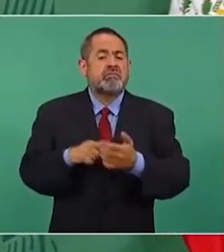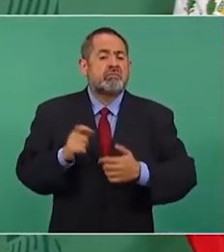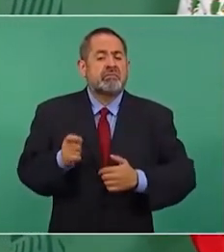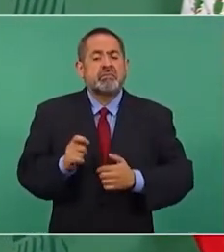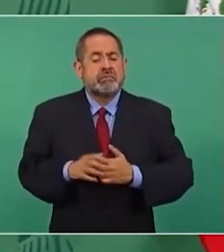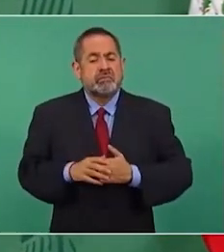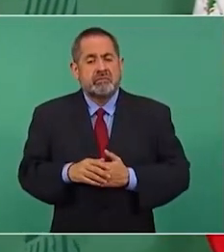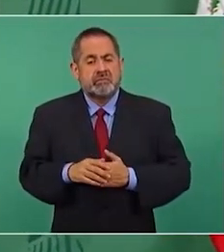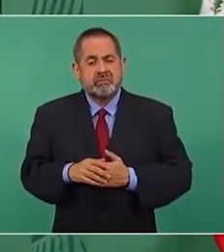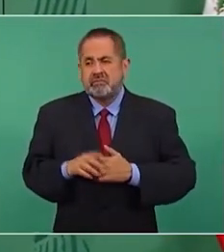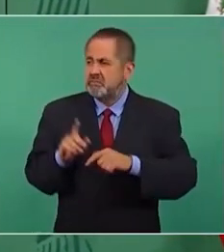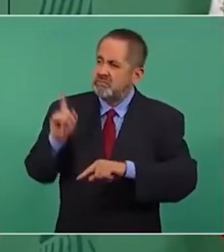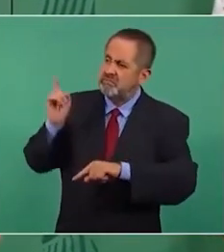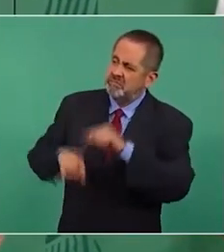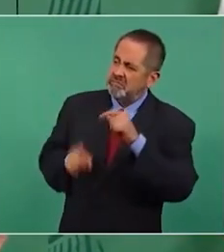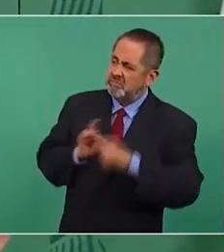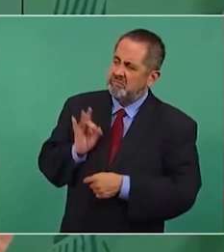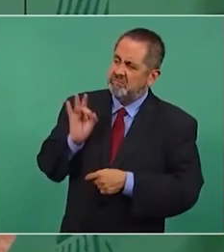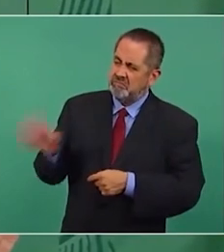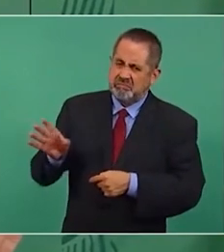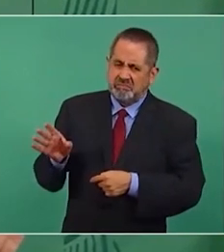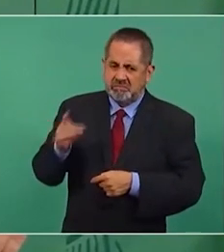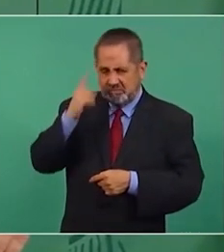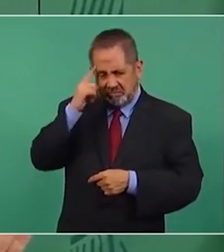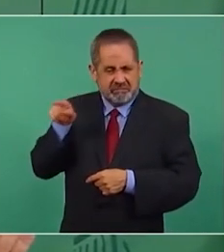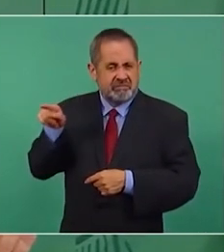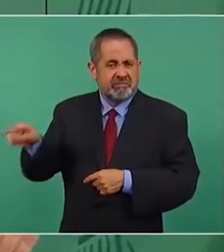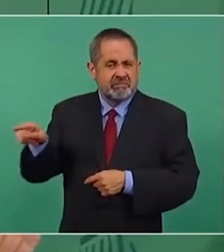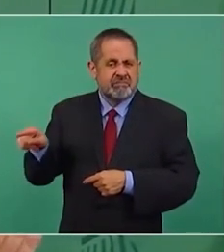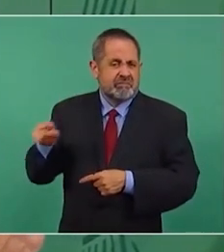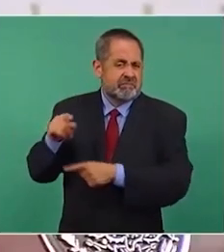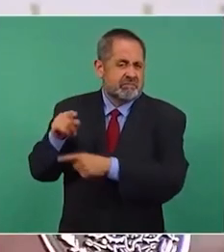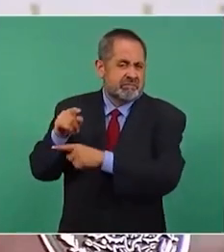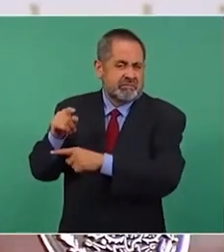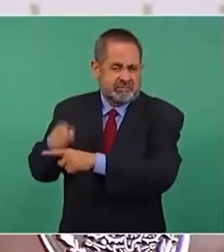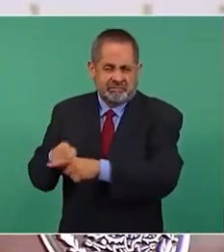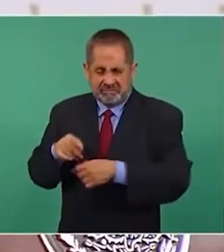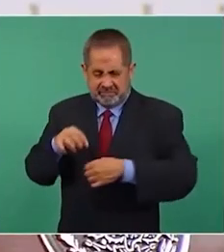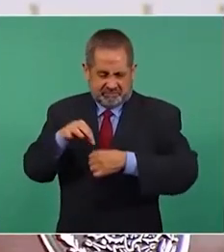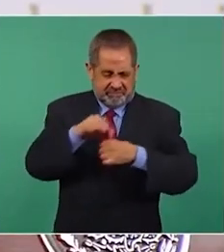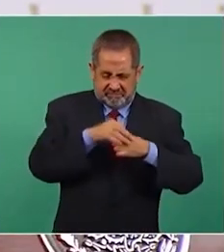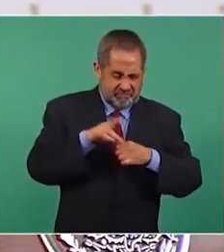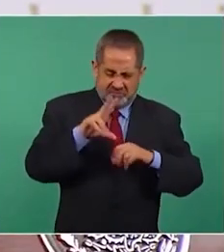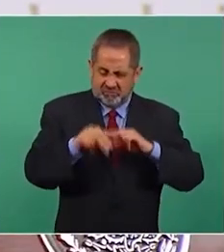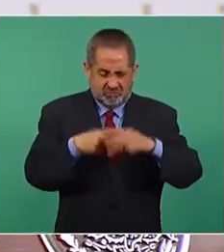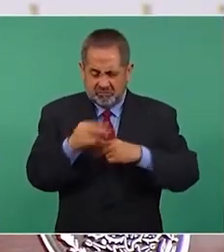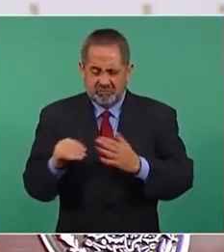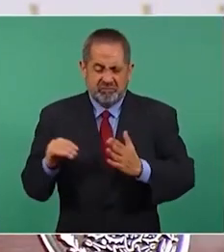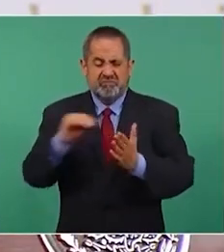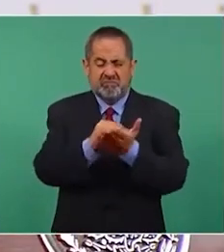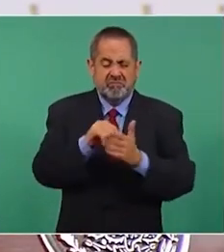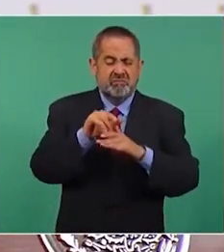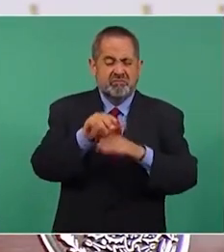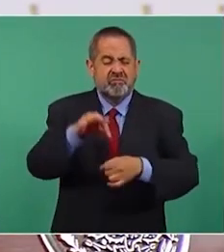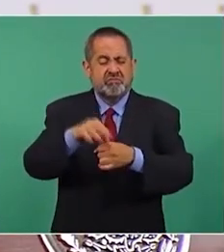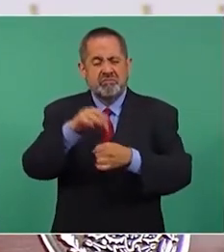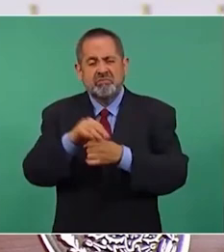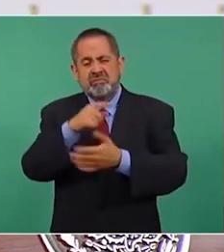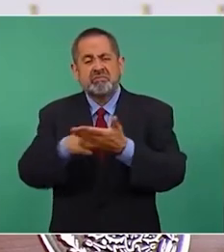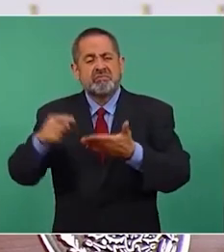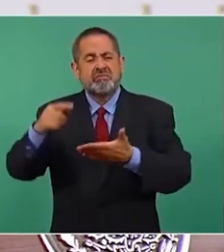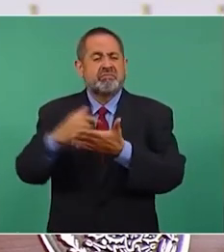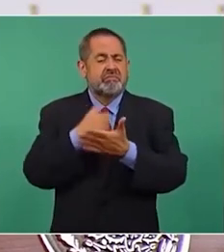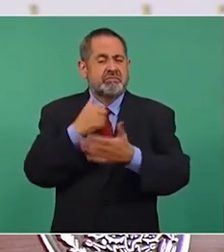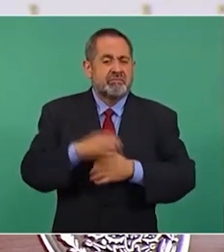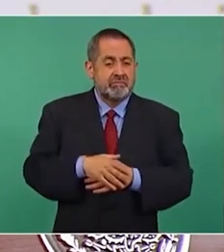le vamos a ganar en la revocación del mandato. Eso decían